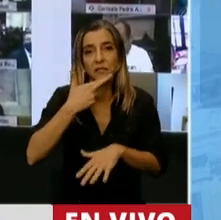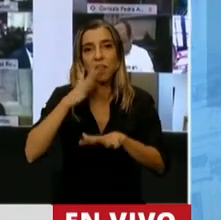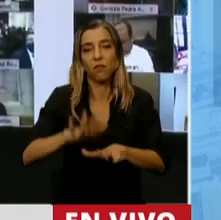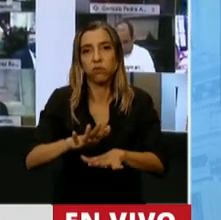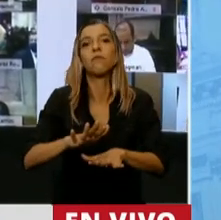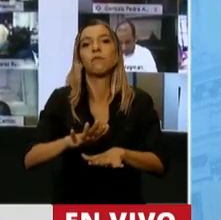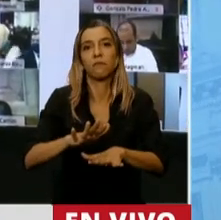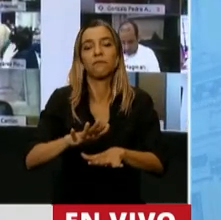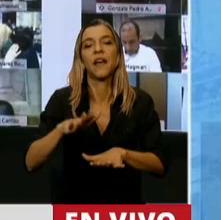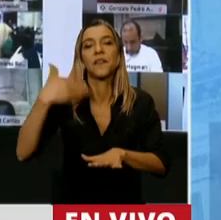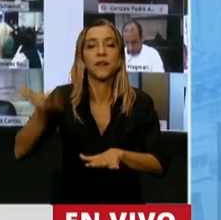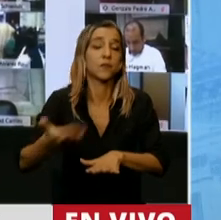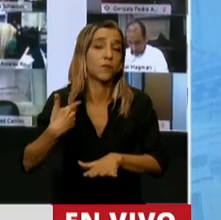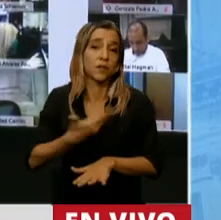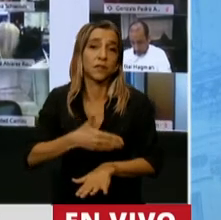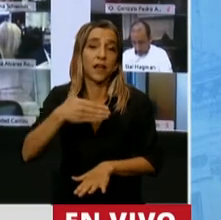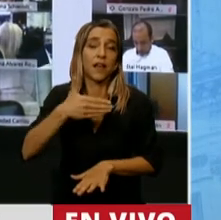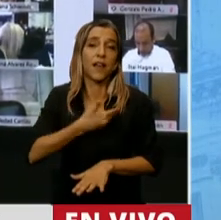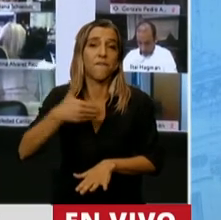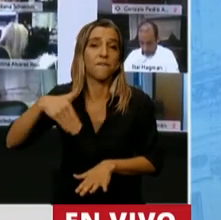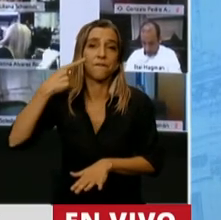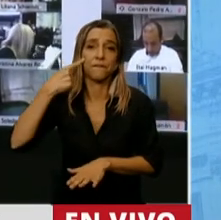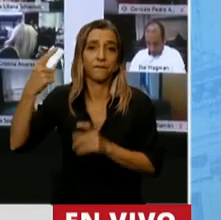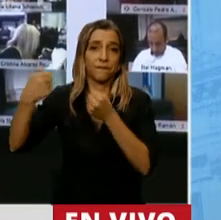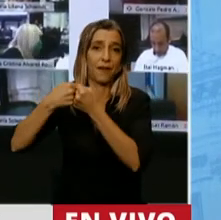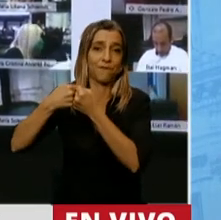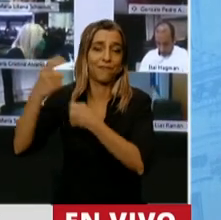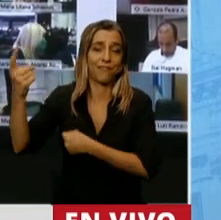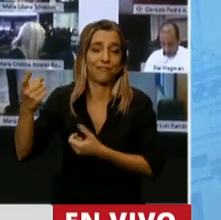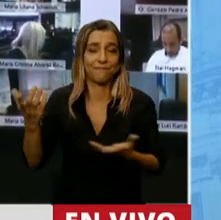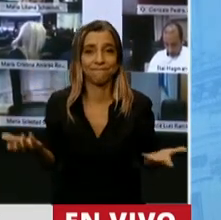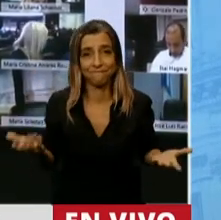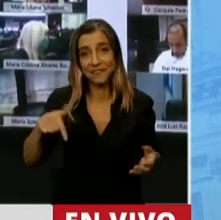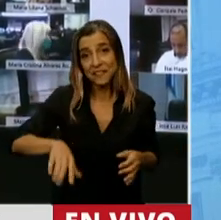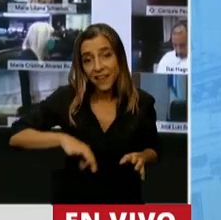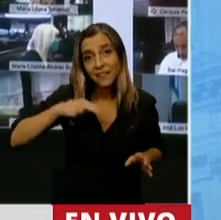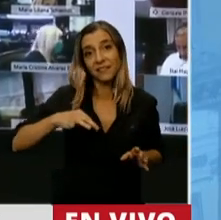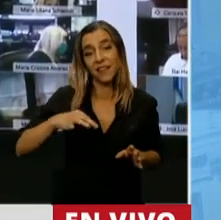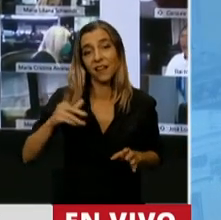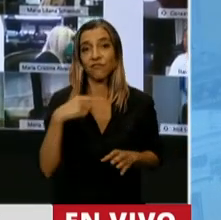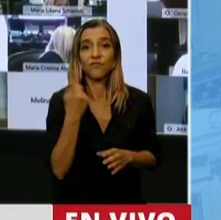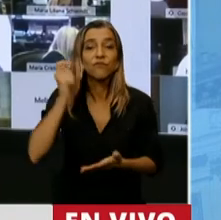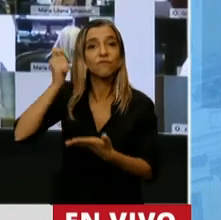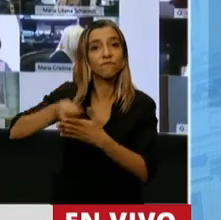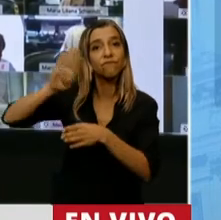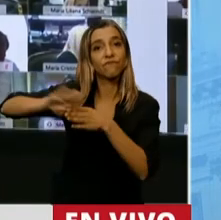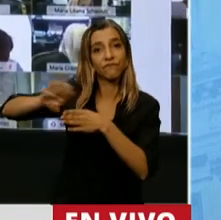el acuerdo con el Fondo Monetario Internacional. Hemos visto, Presidente, este año que para pagar la deuda